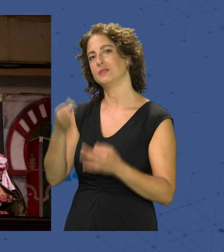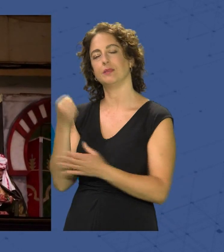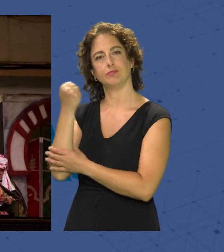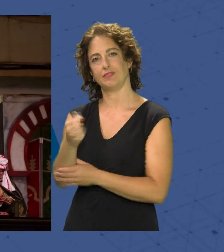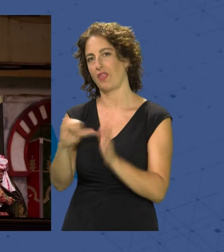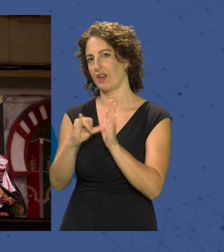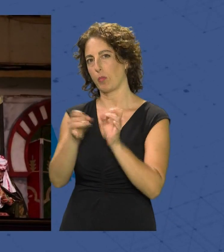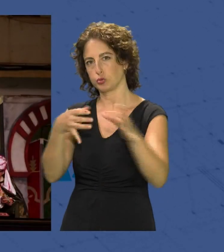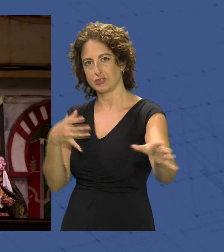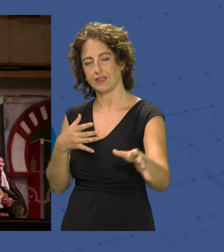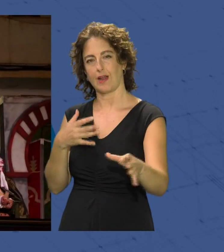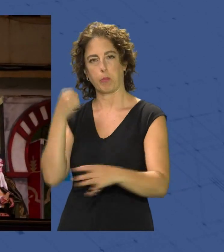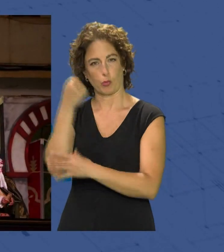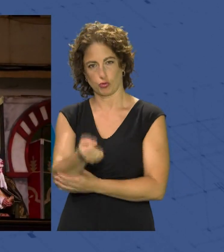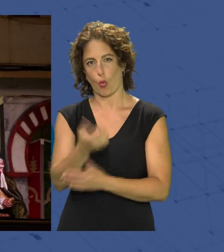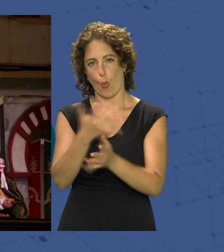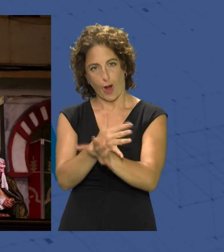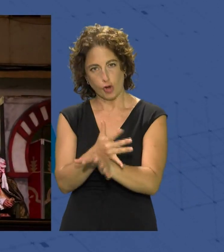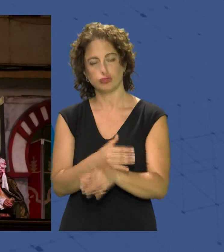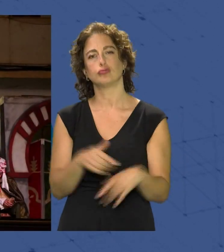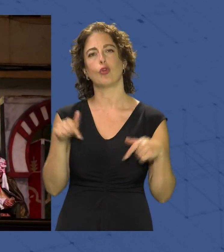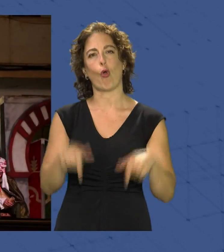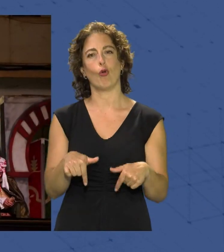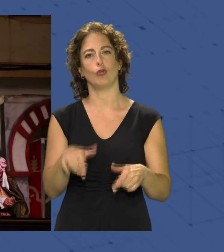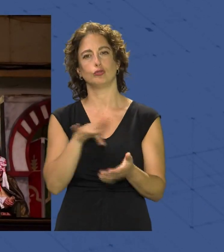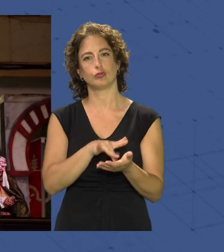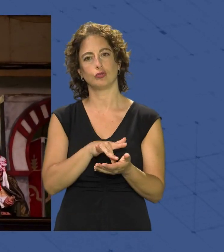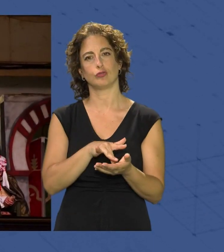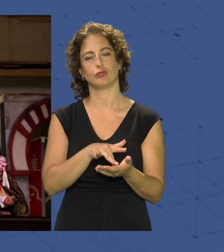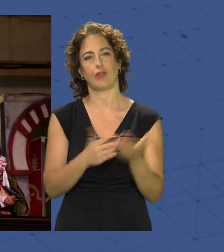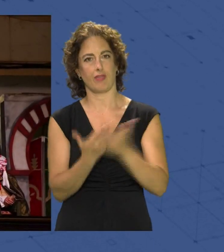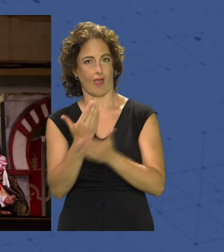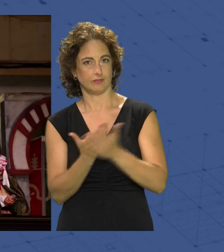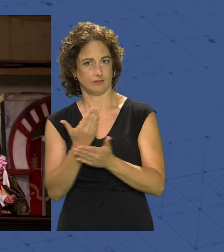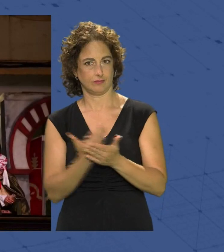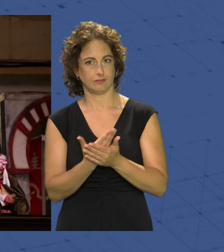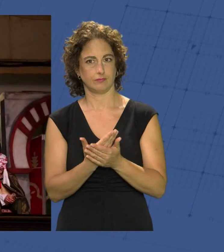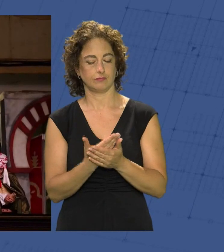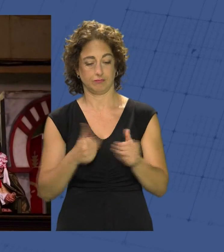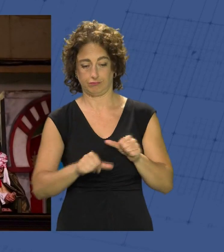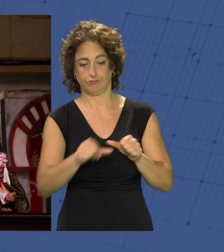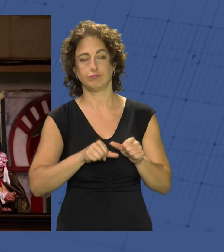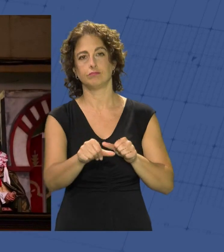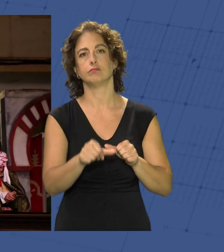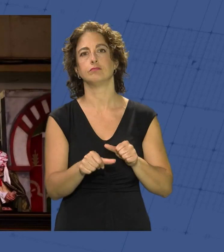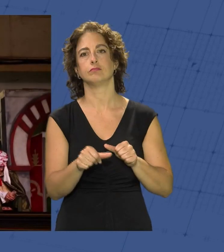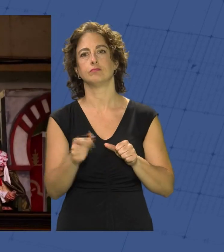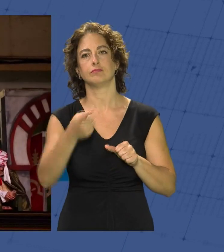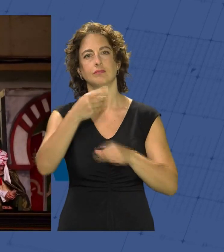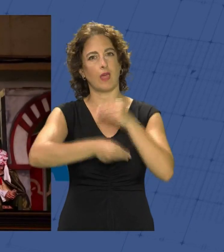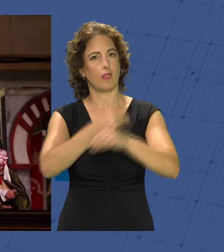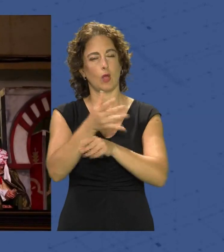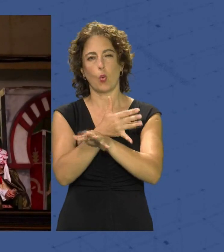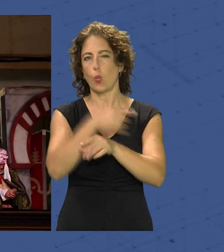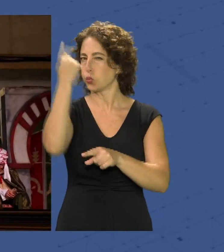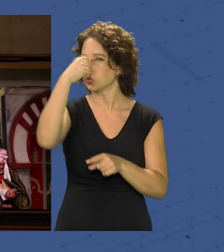Puchena de estos juegos hoy está ahí en estos días vaya a realizar unos juegos que es